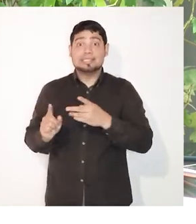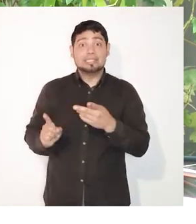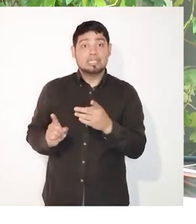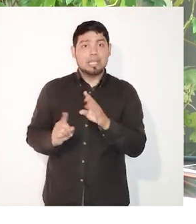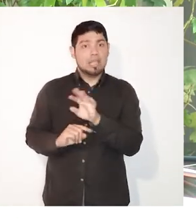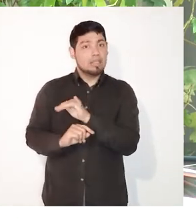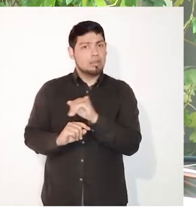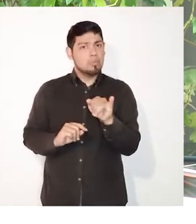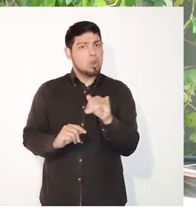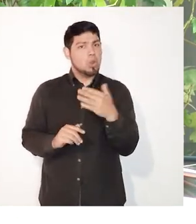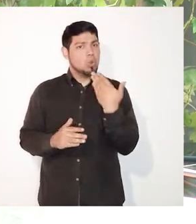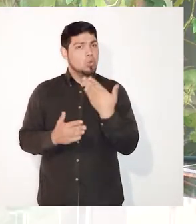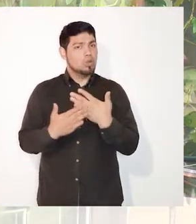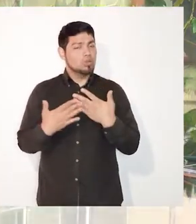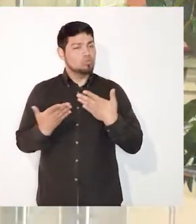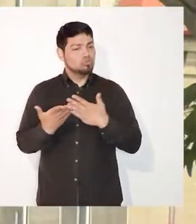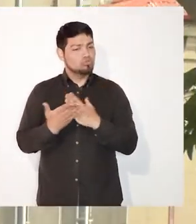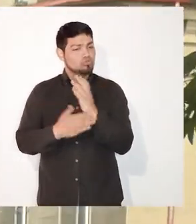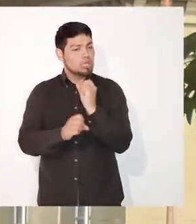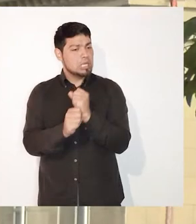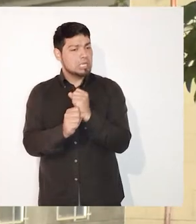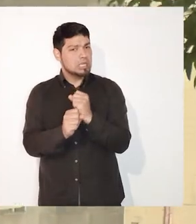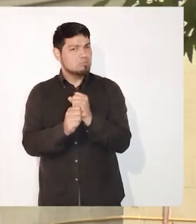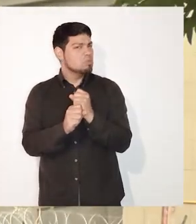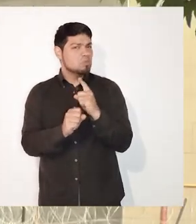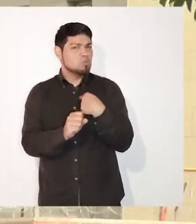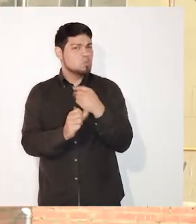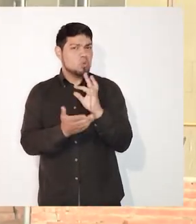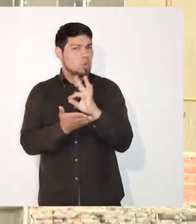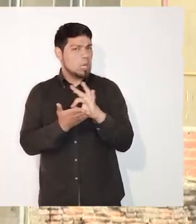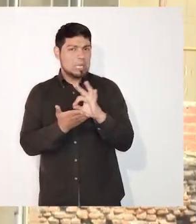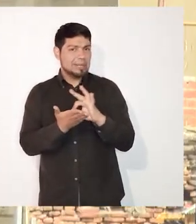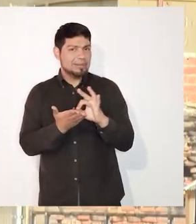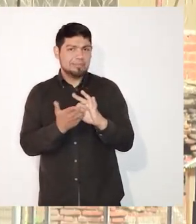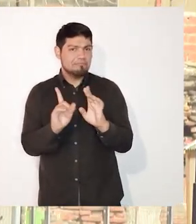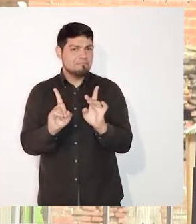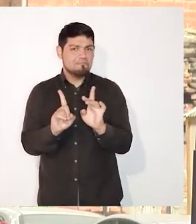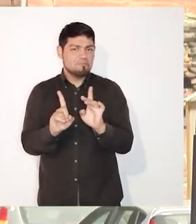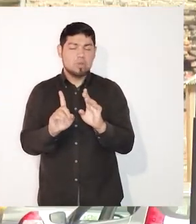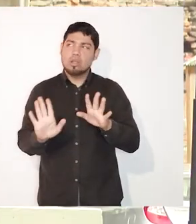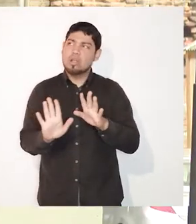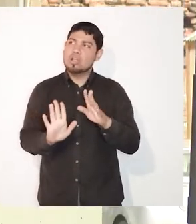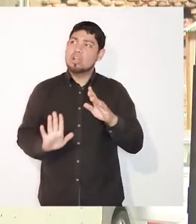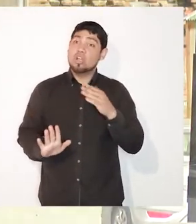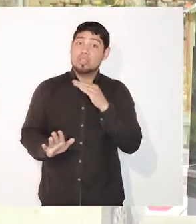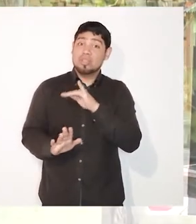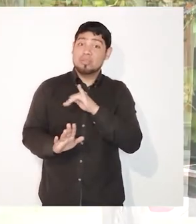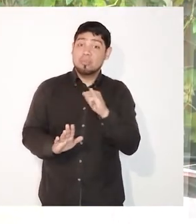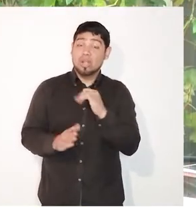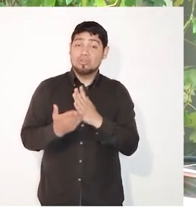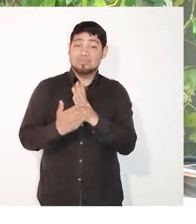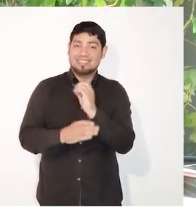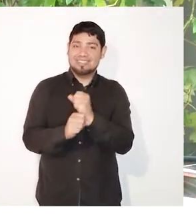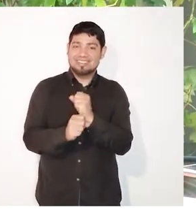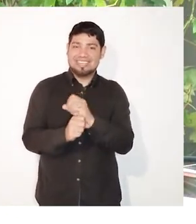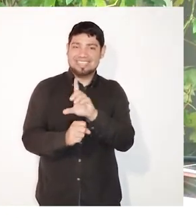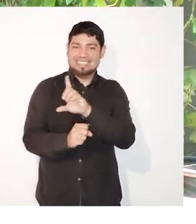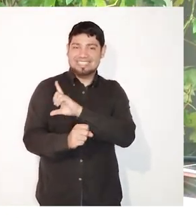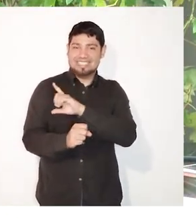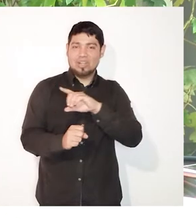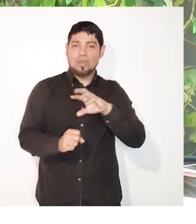ya en mi época laboral no escribía, hasta que llegué al liceo politécnico